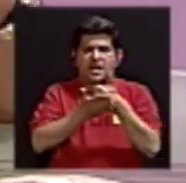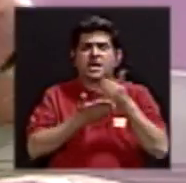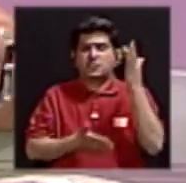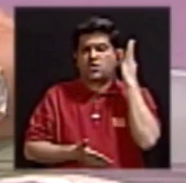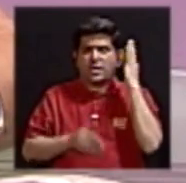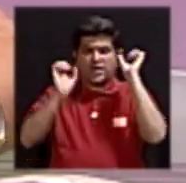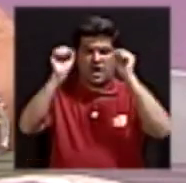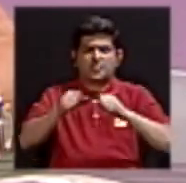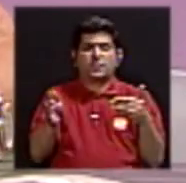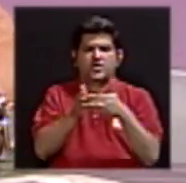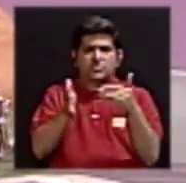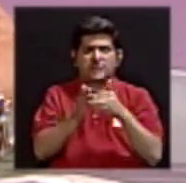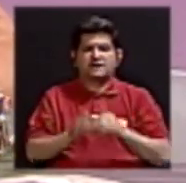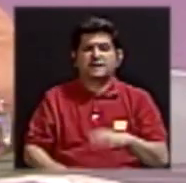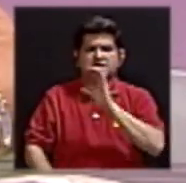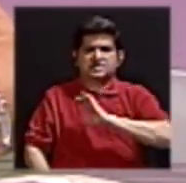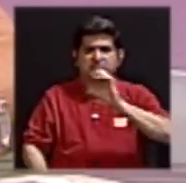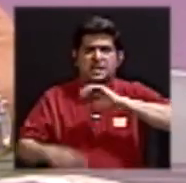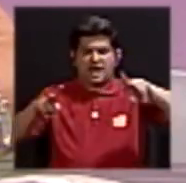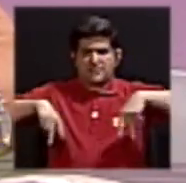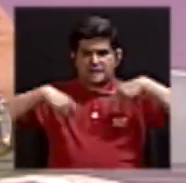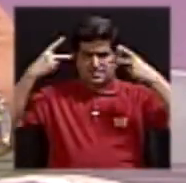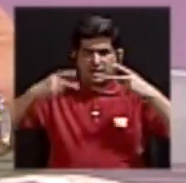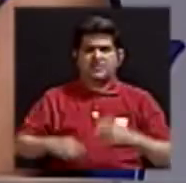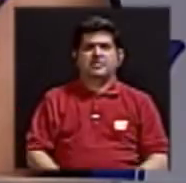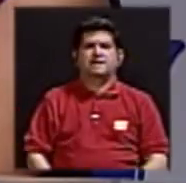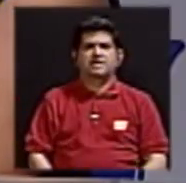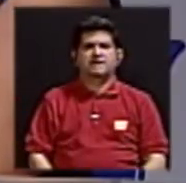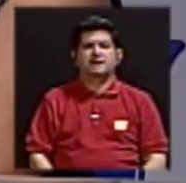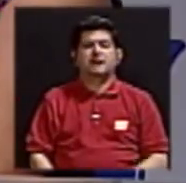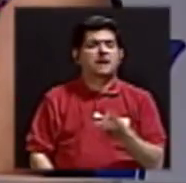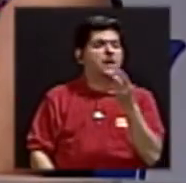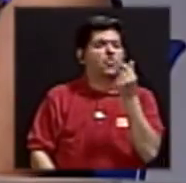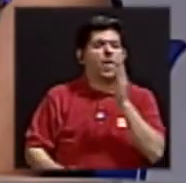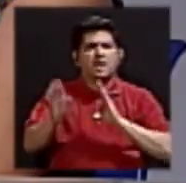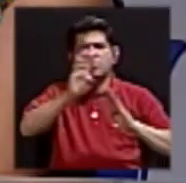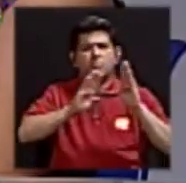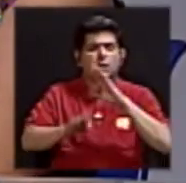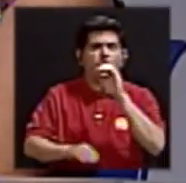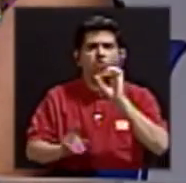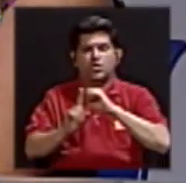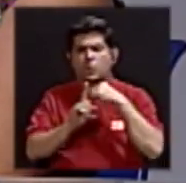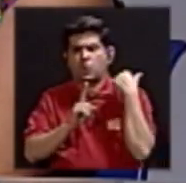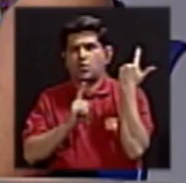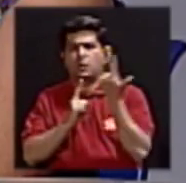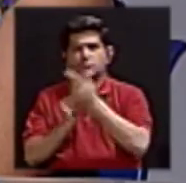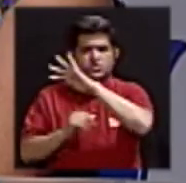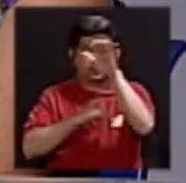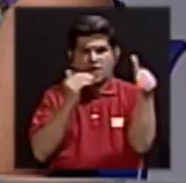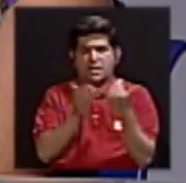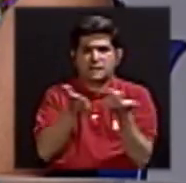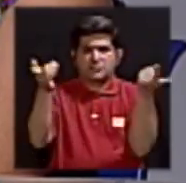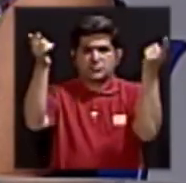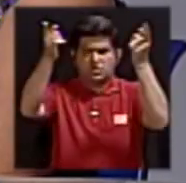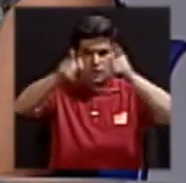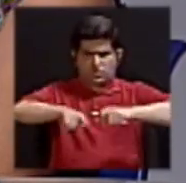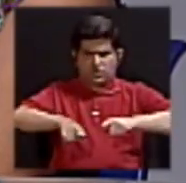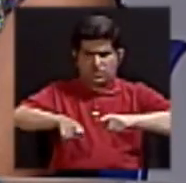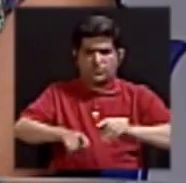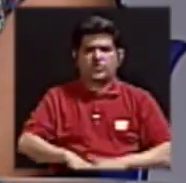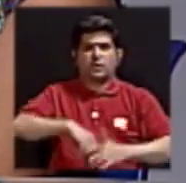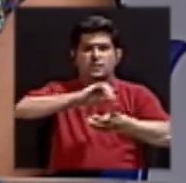a recuperar su calidad de vida. ¿Cuánto es biológico, cuánto es social, de todo este fenómeno de